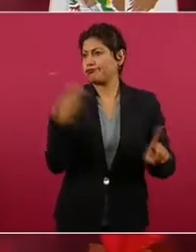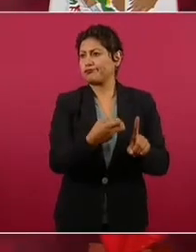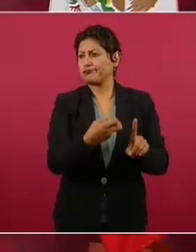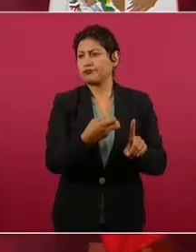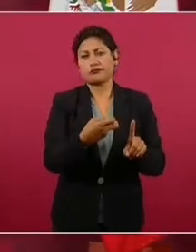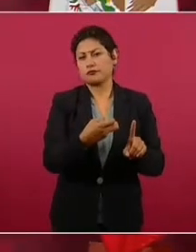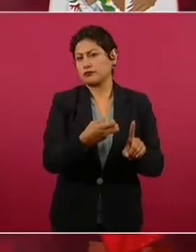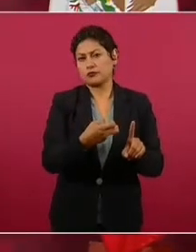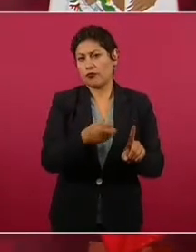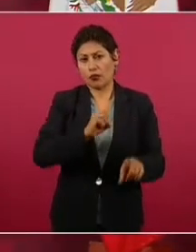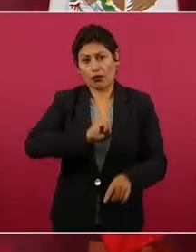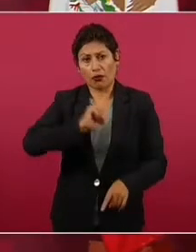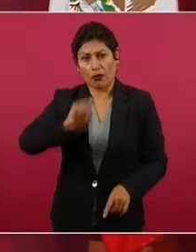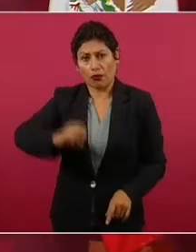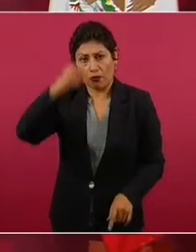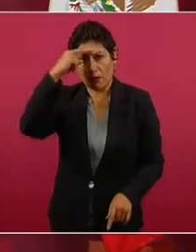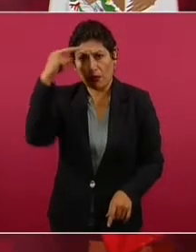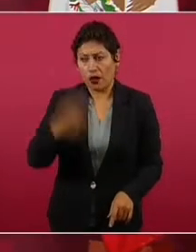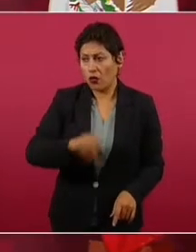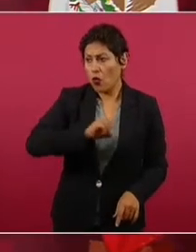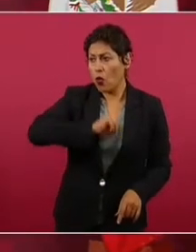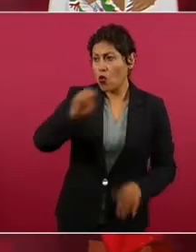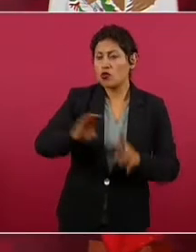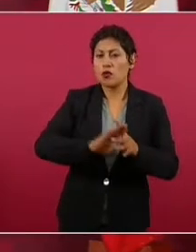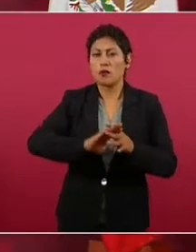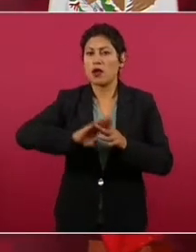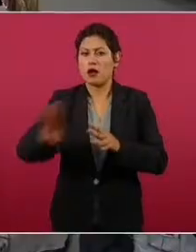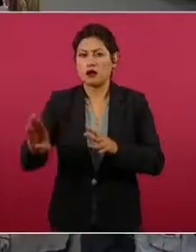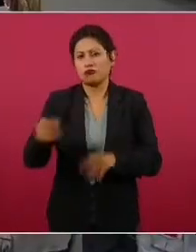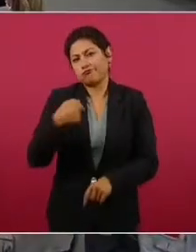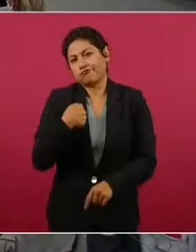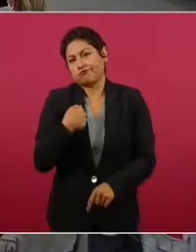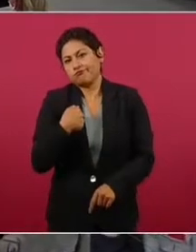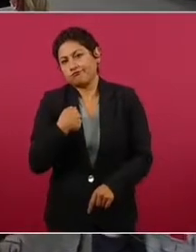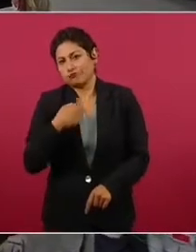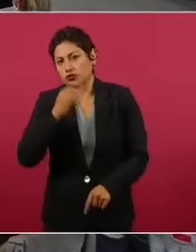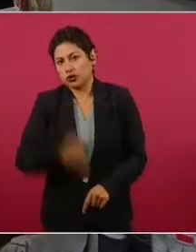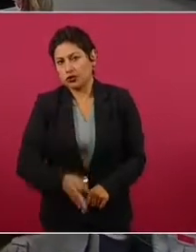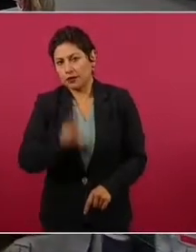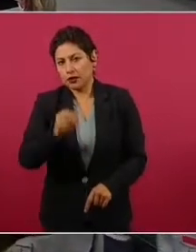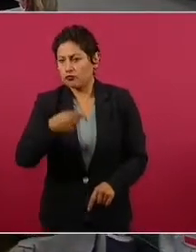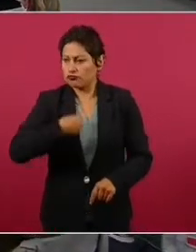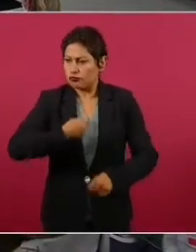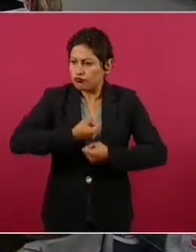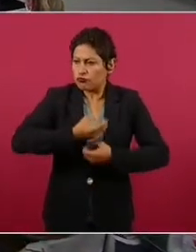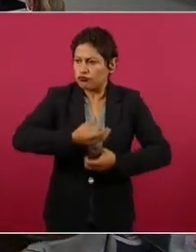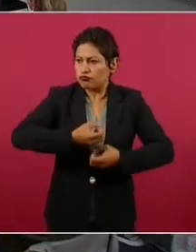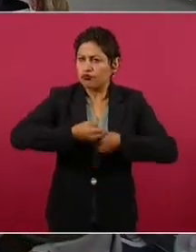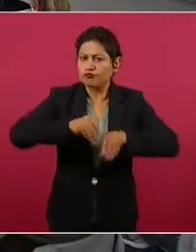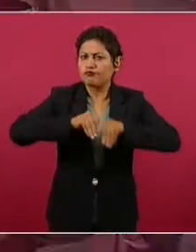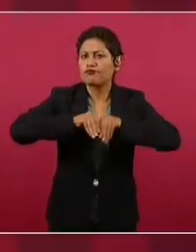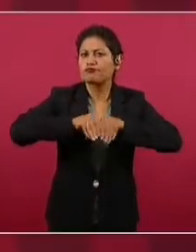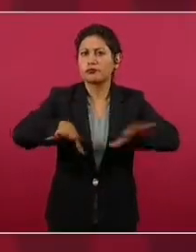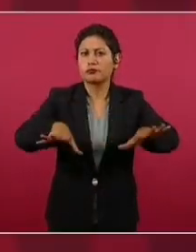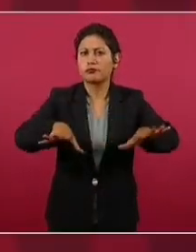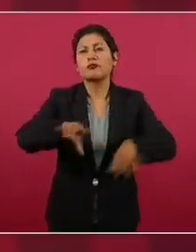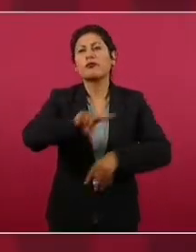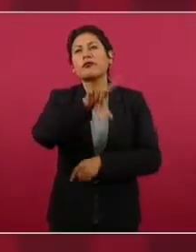anti-inmigrante. Y ya me toca el